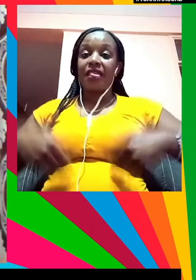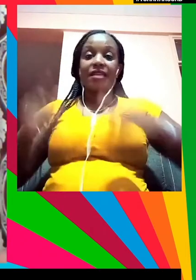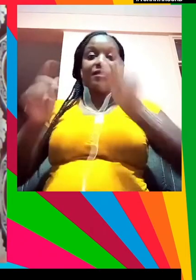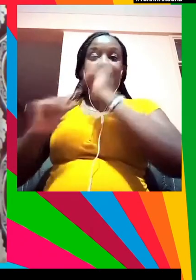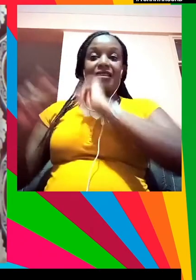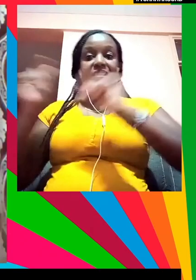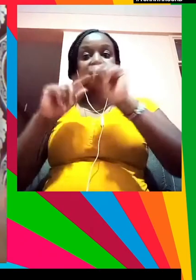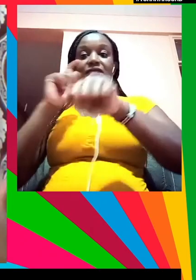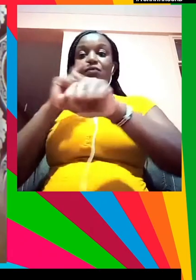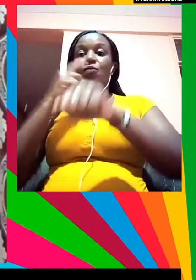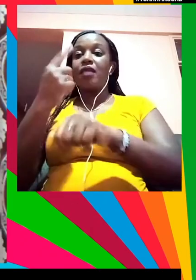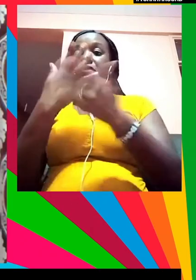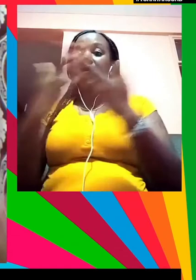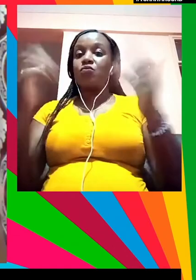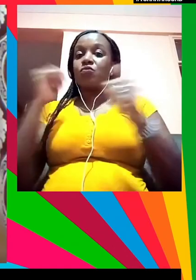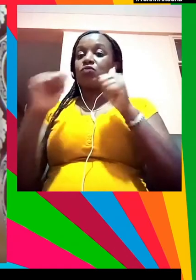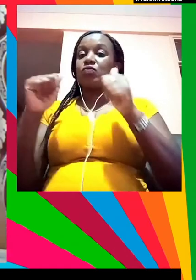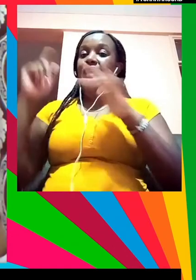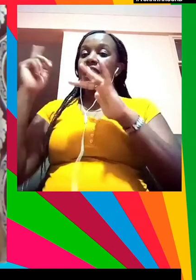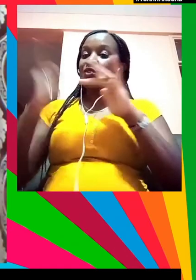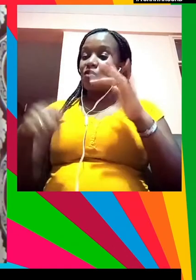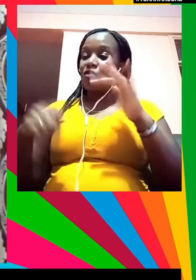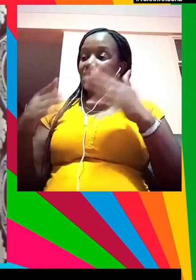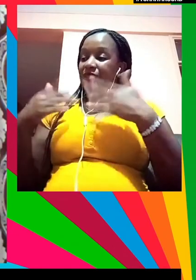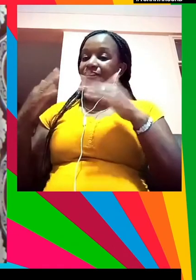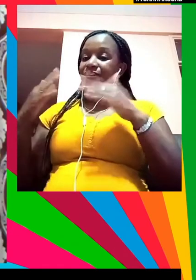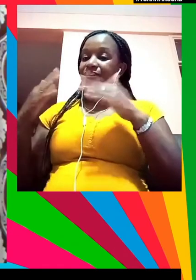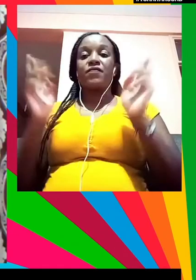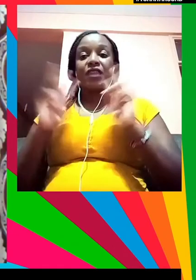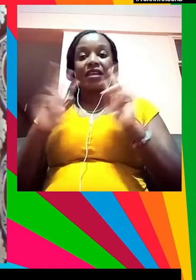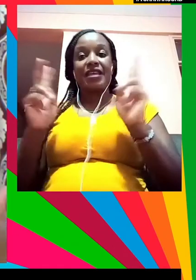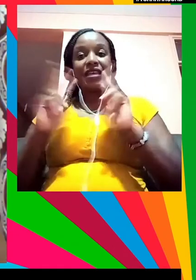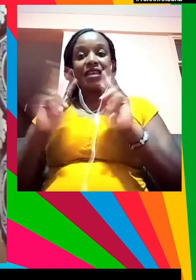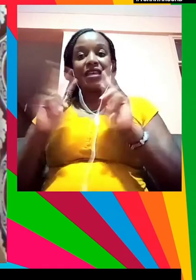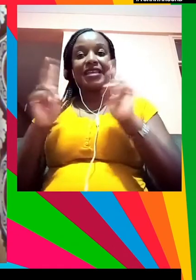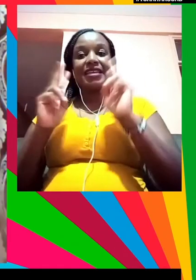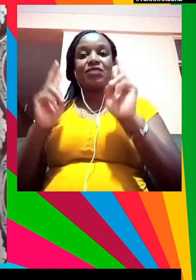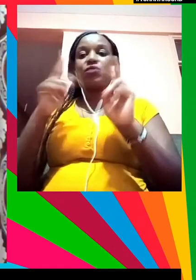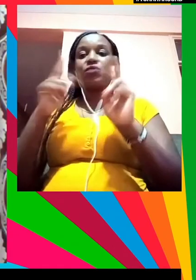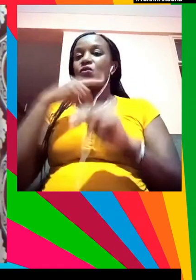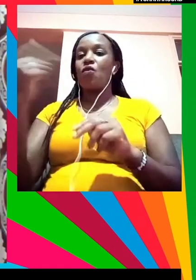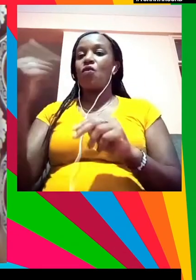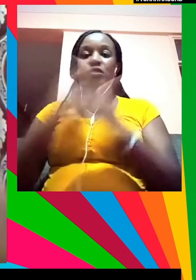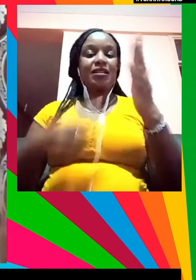no podemos negar que somos radicales y energéticos